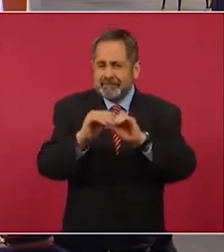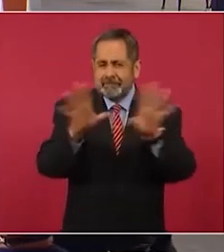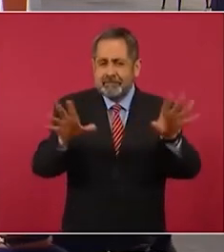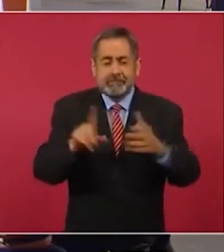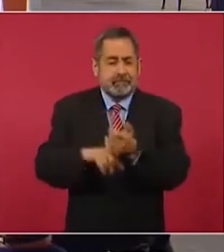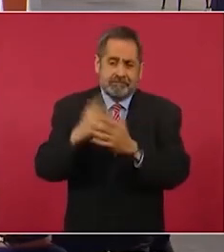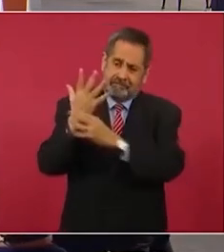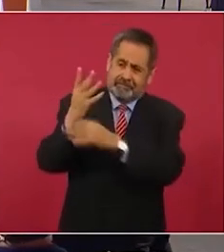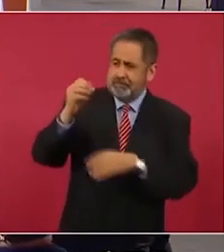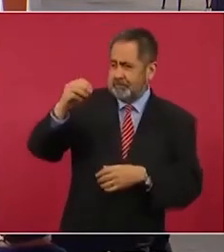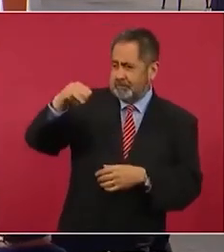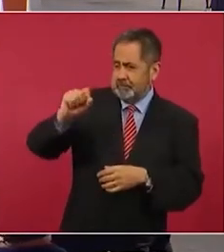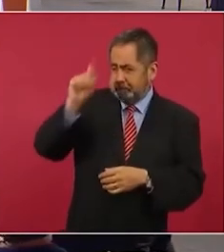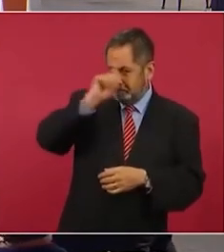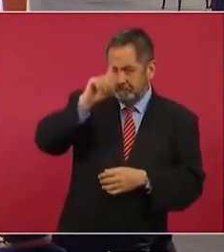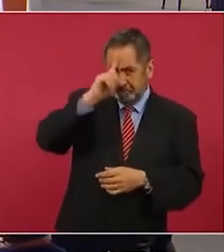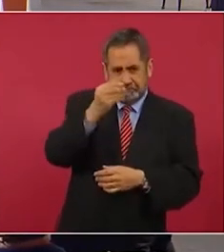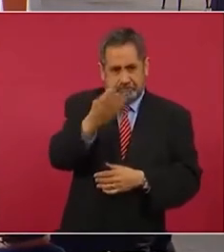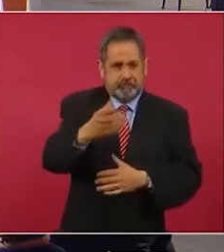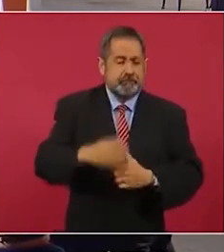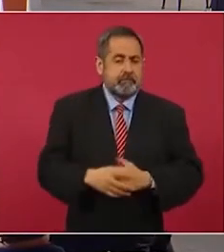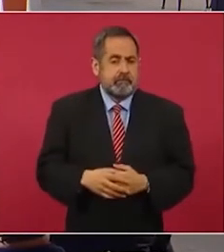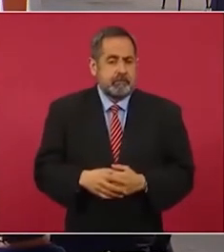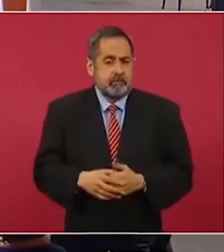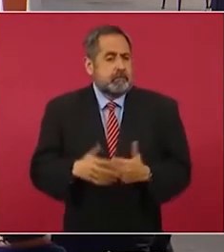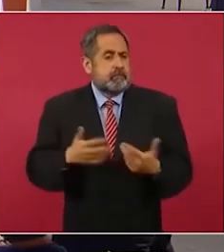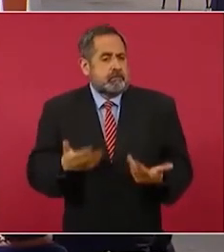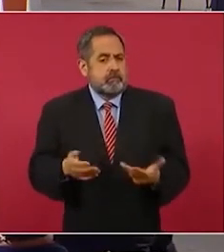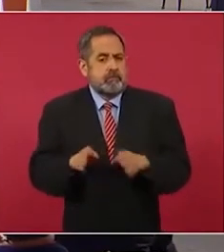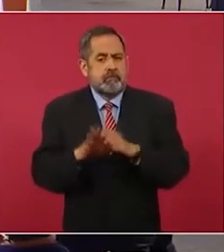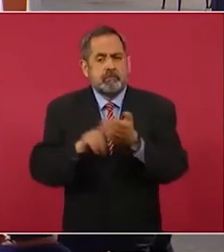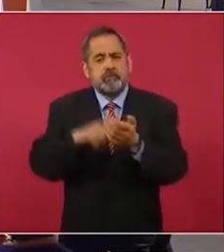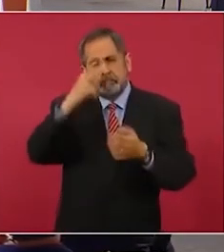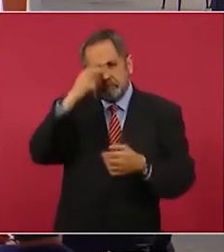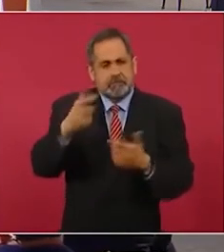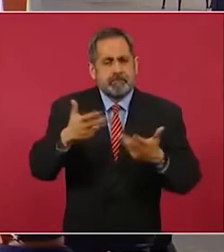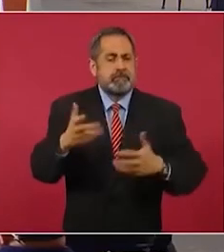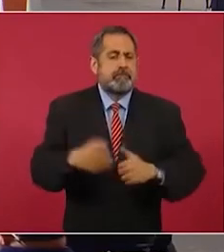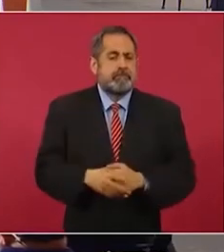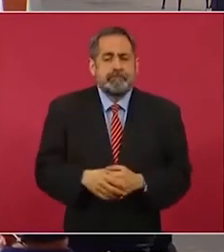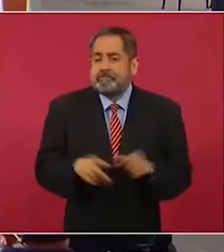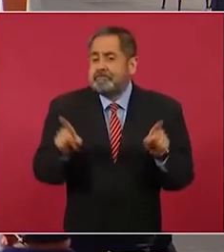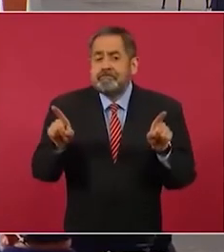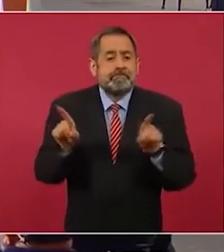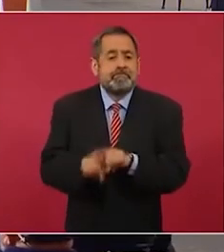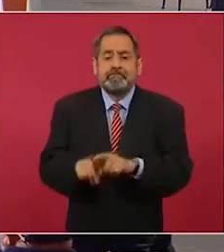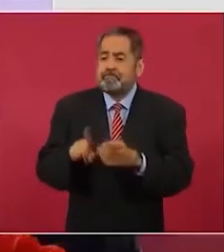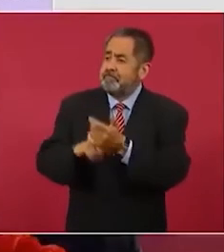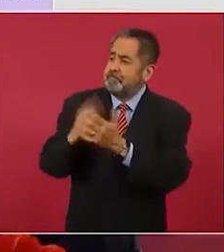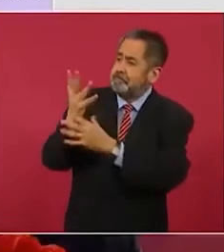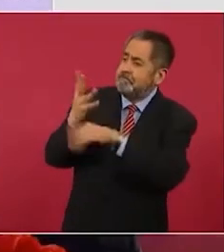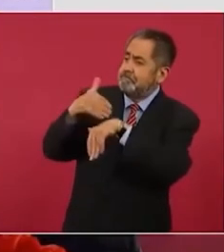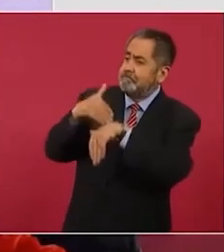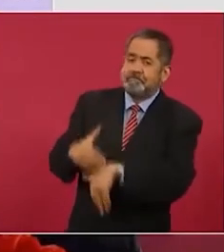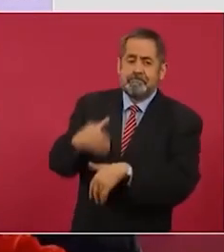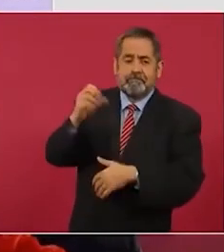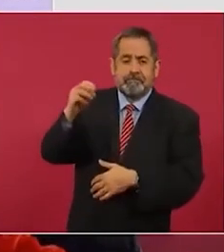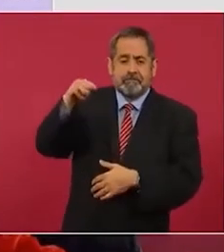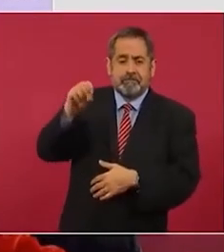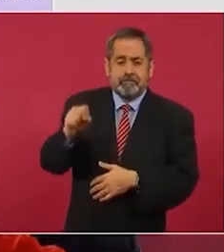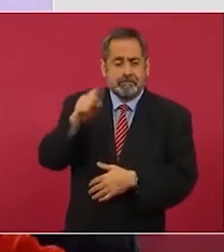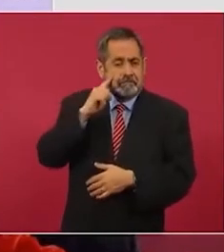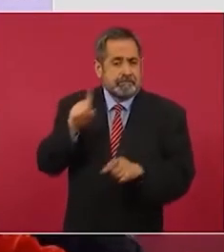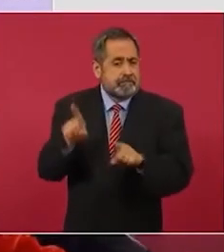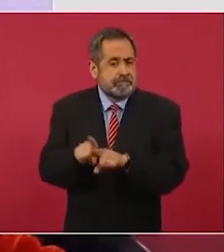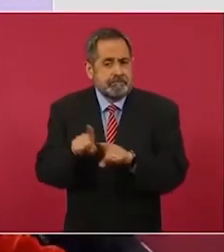en este sentido veamos cómo lo hemos hecho en México la siguiente es la misma tabla con los datos mexicanos